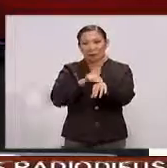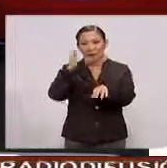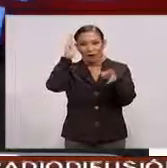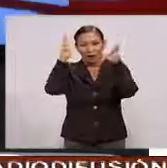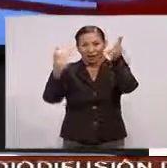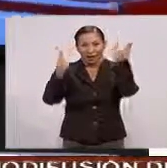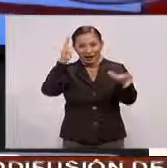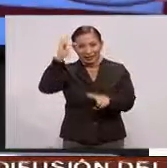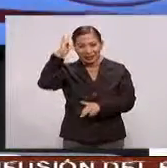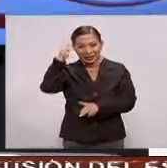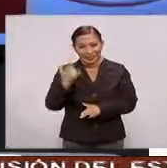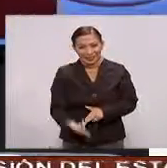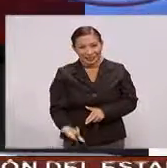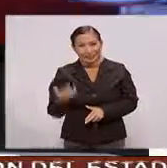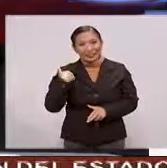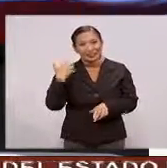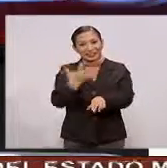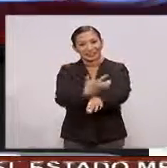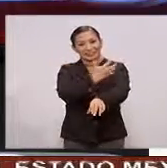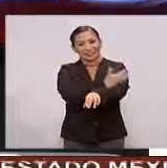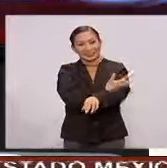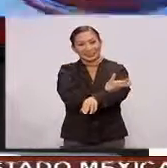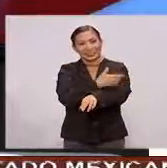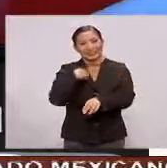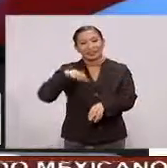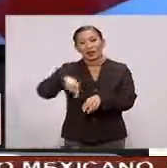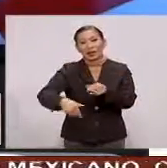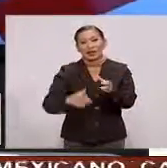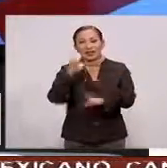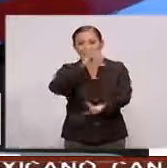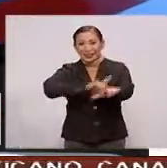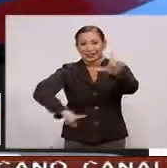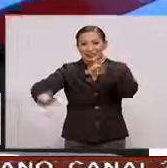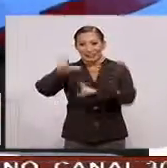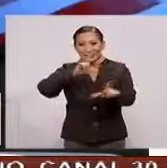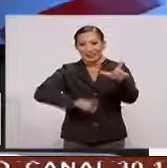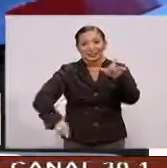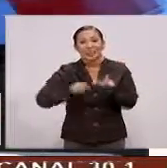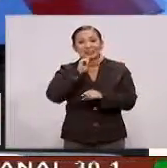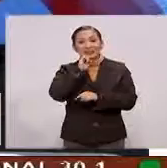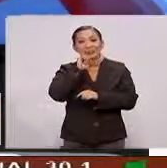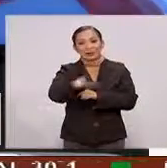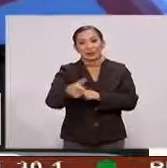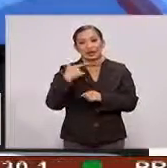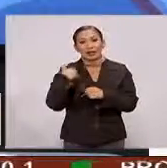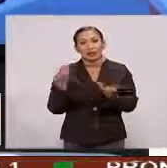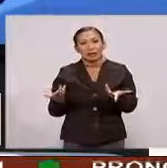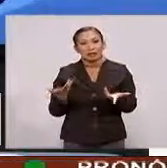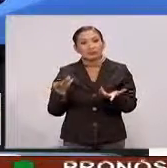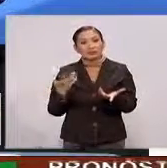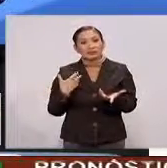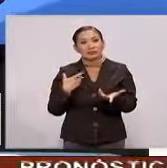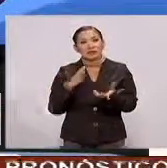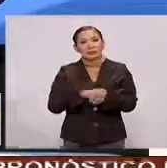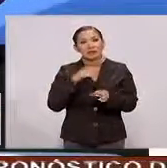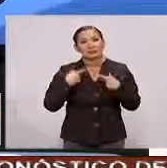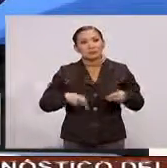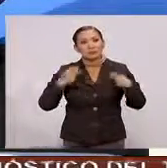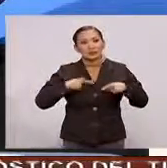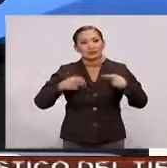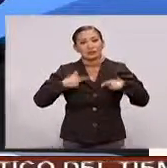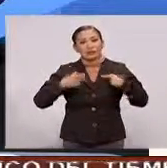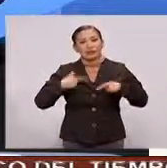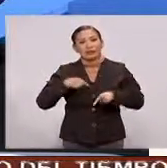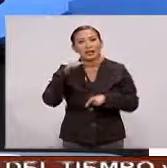saludar a Griselda Llebra Quien se encuentra esta mañana en la lengua de señas Y por supuesto nos hace llegar a más personas